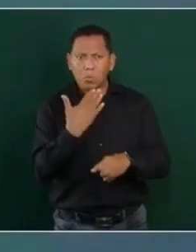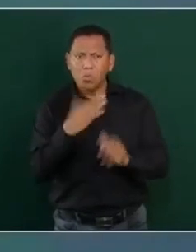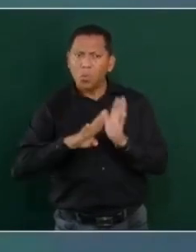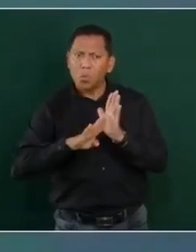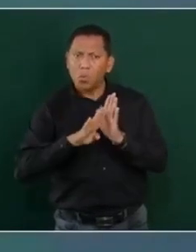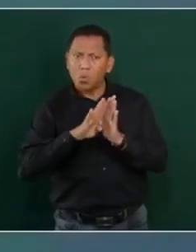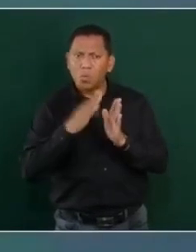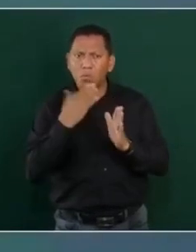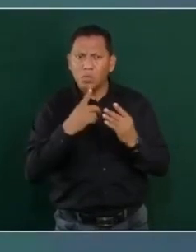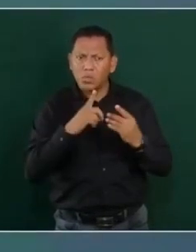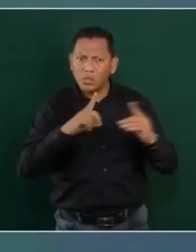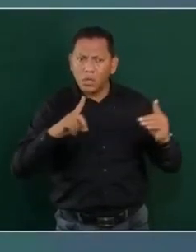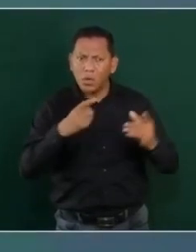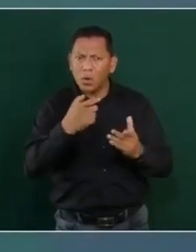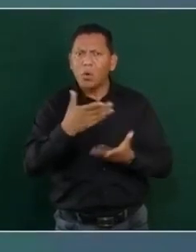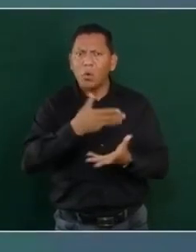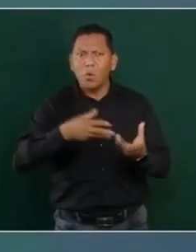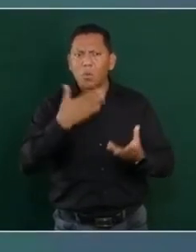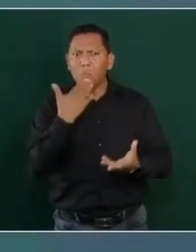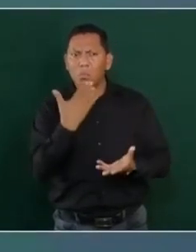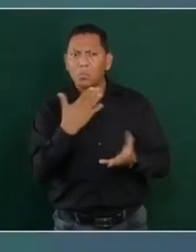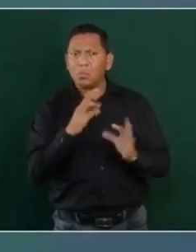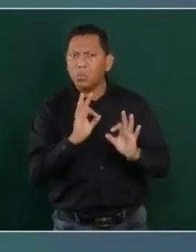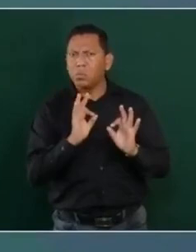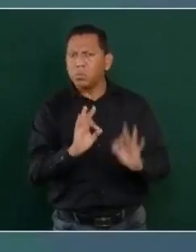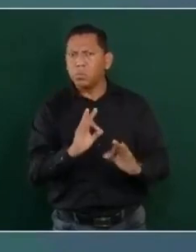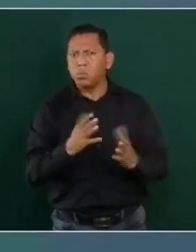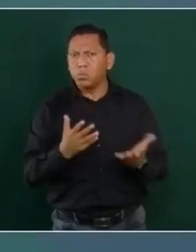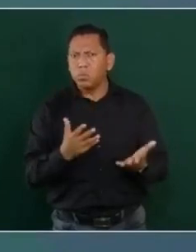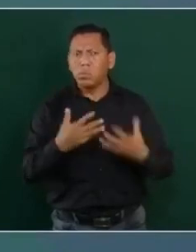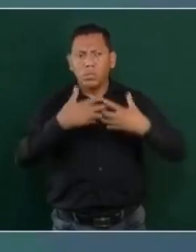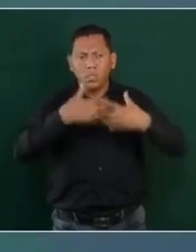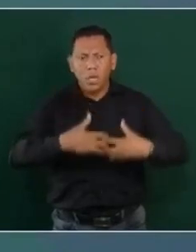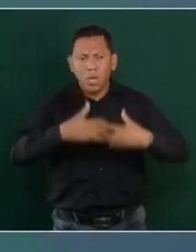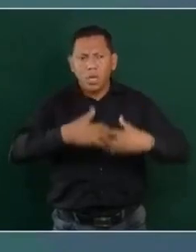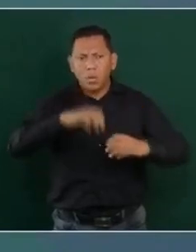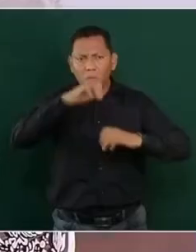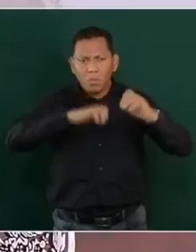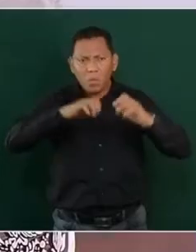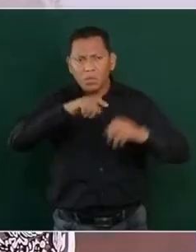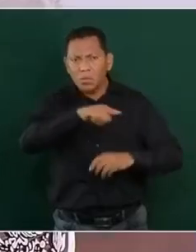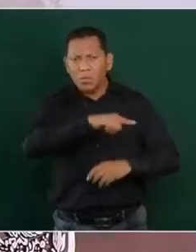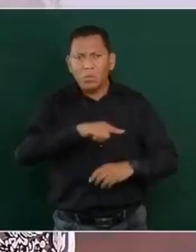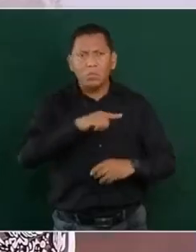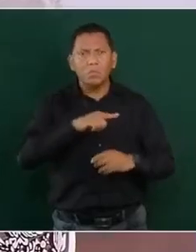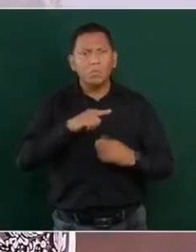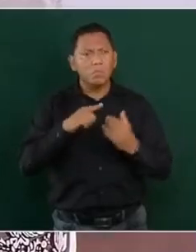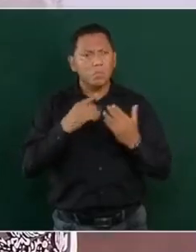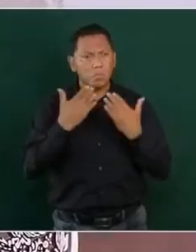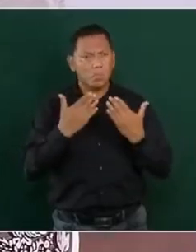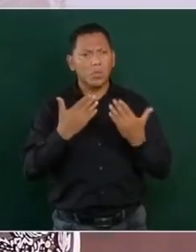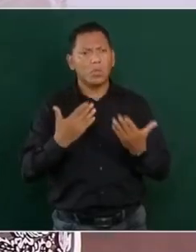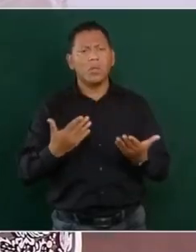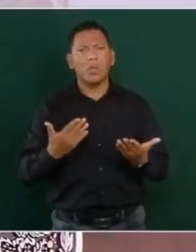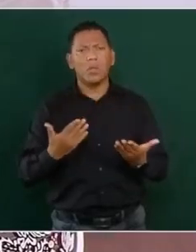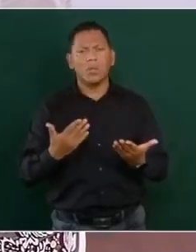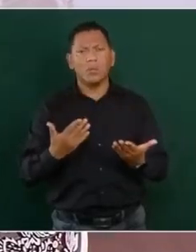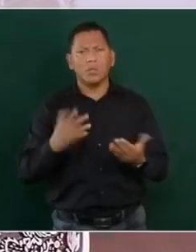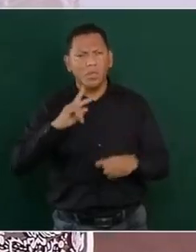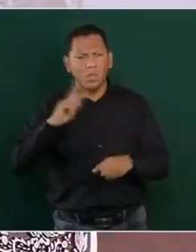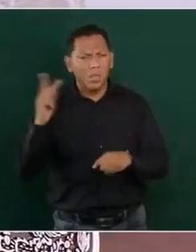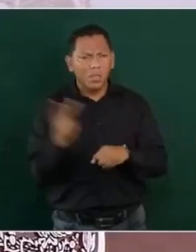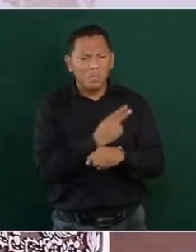crecimiento económico, con empresas, ¿qué